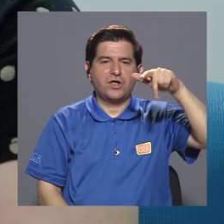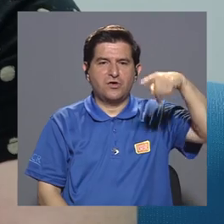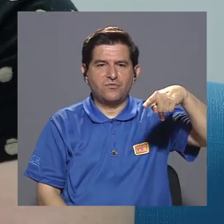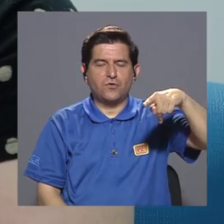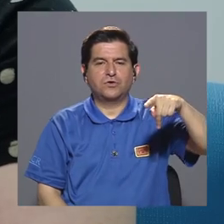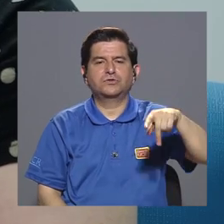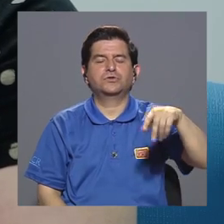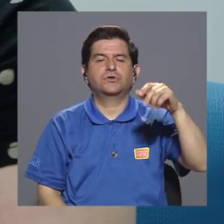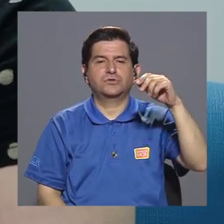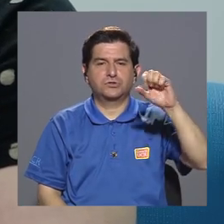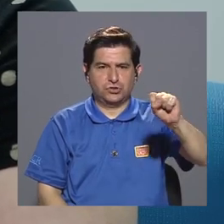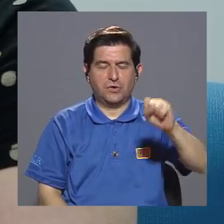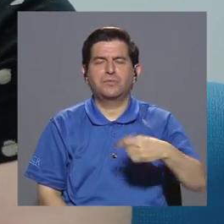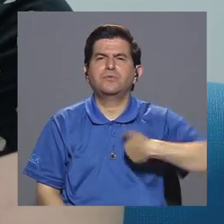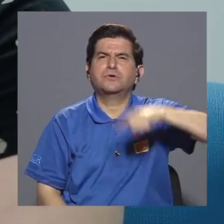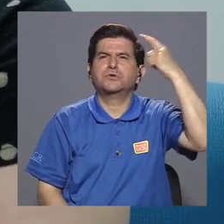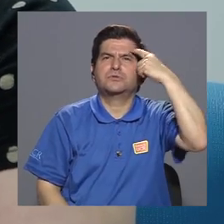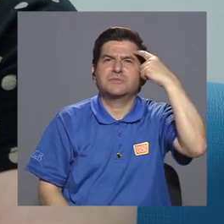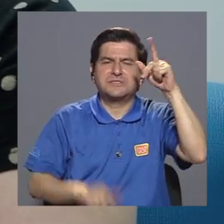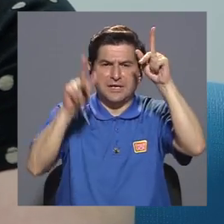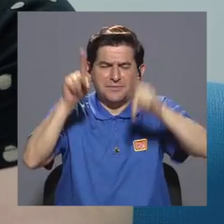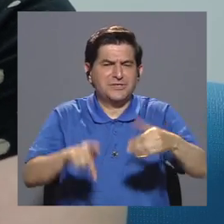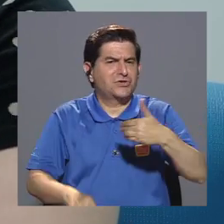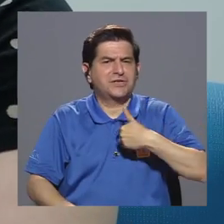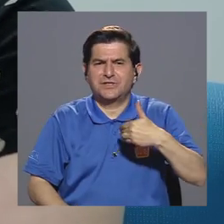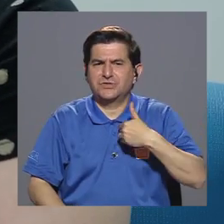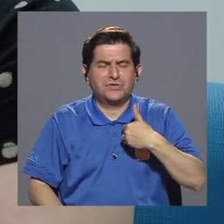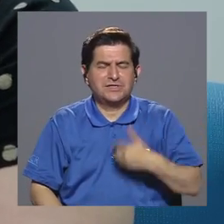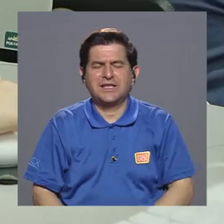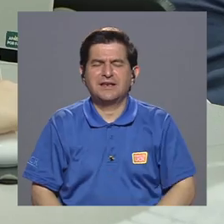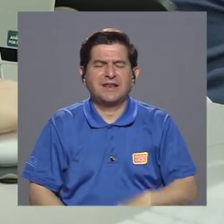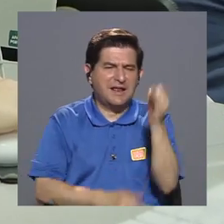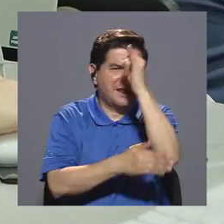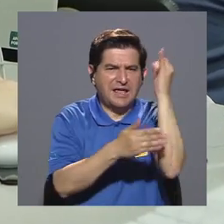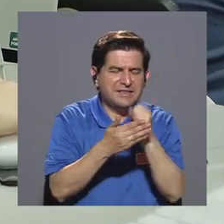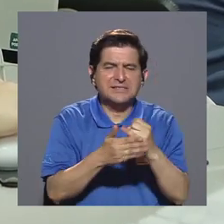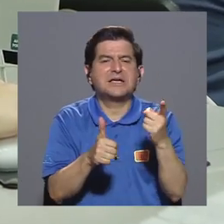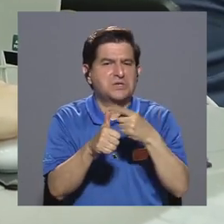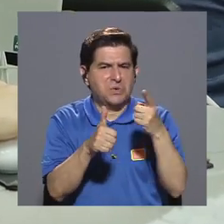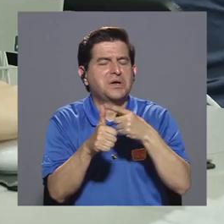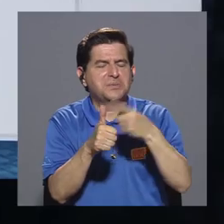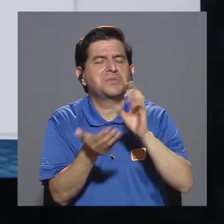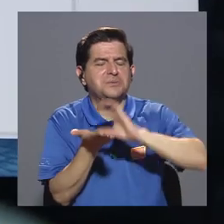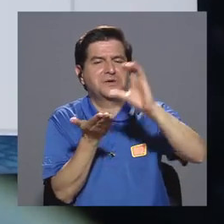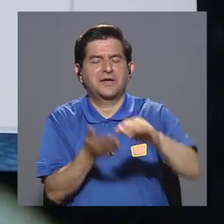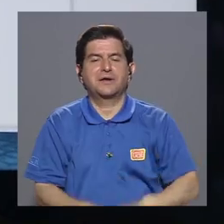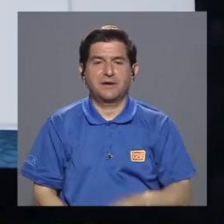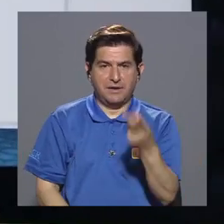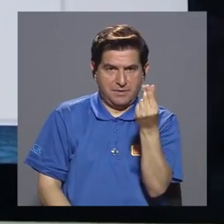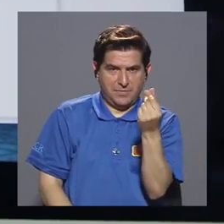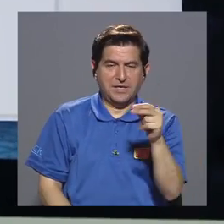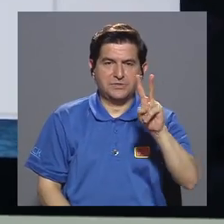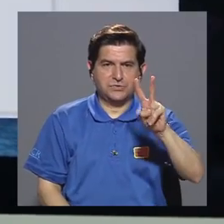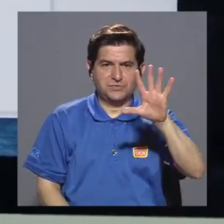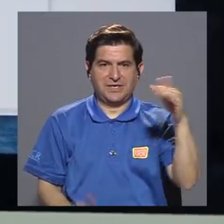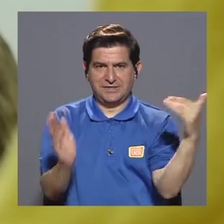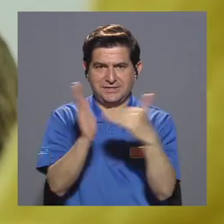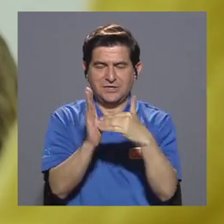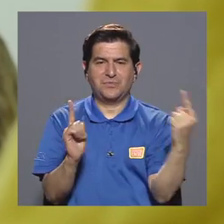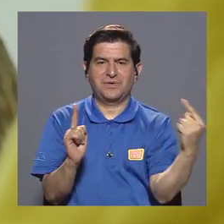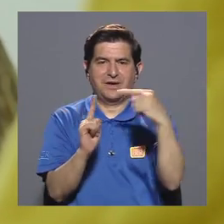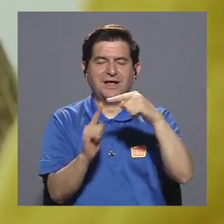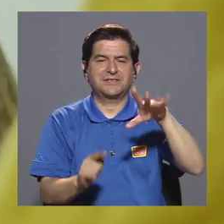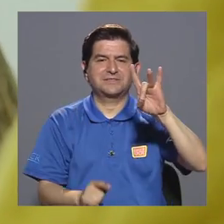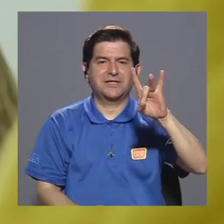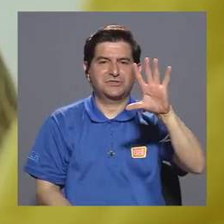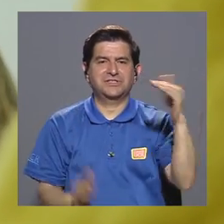infografías es muy interesante porque lo estamos pensando para personas que no tienen conocimientos en diseño. Los precios van desde los $25